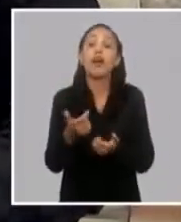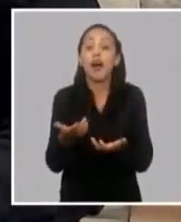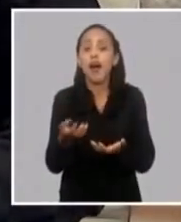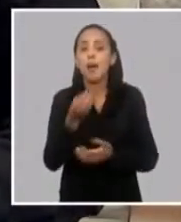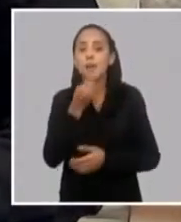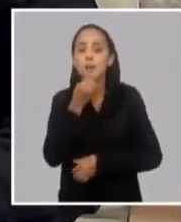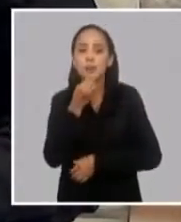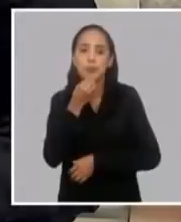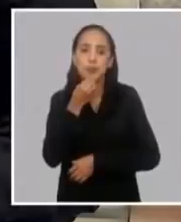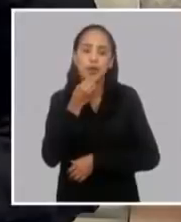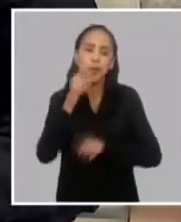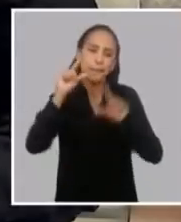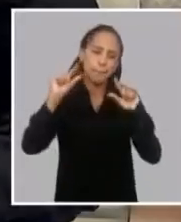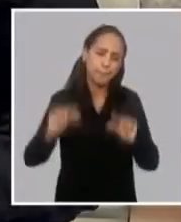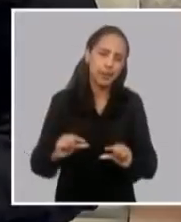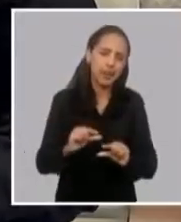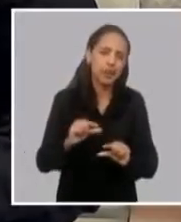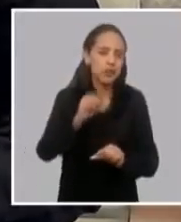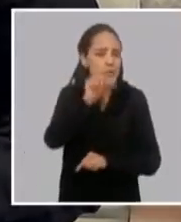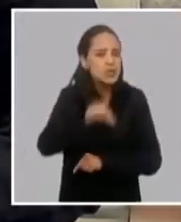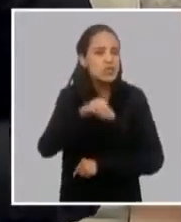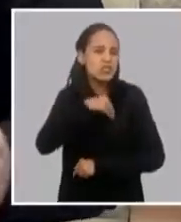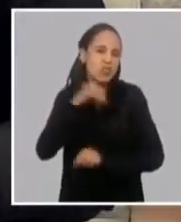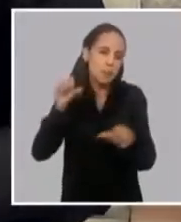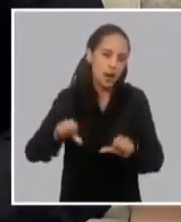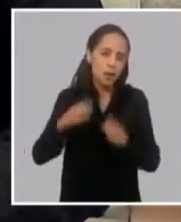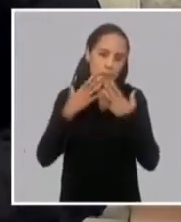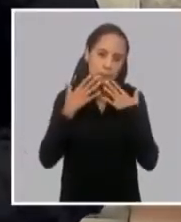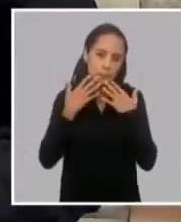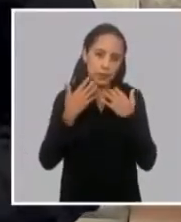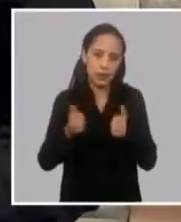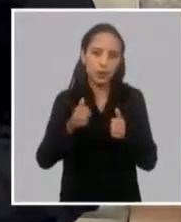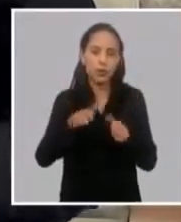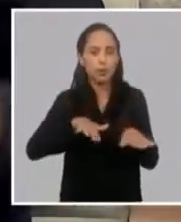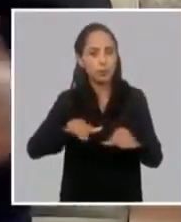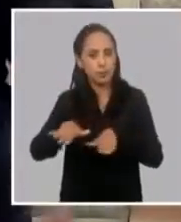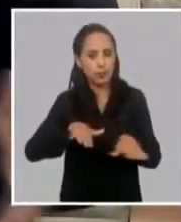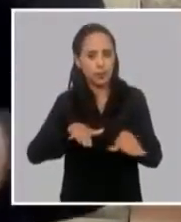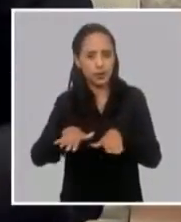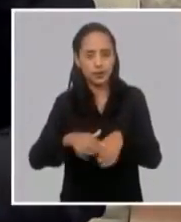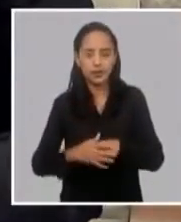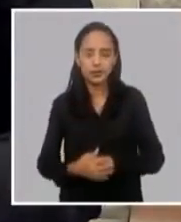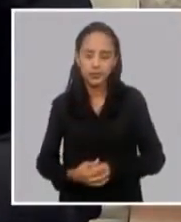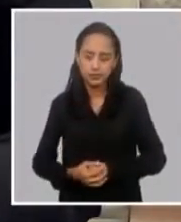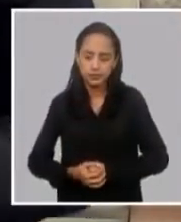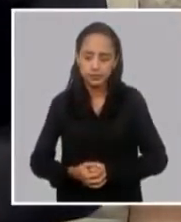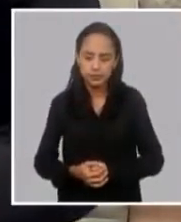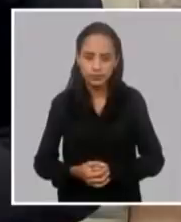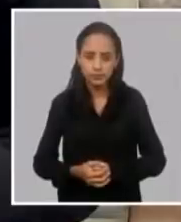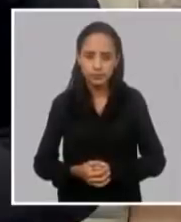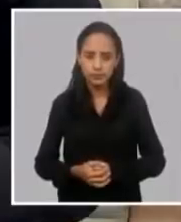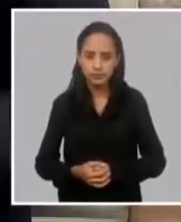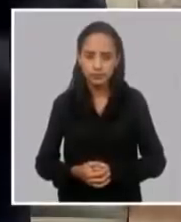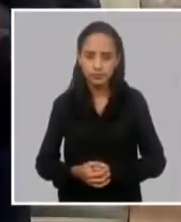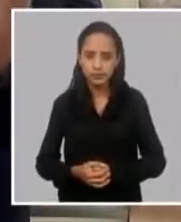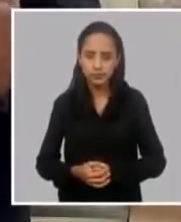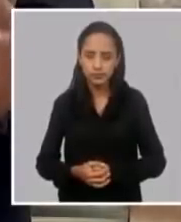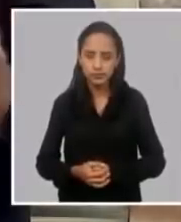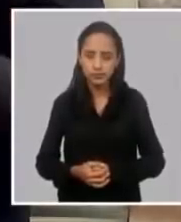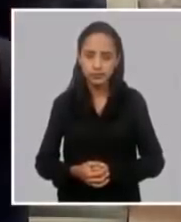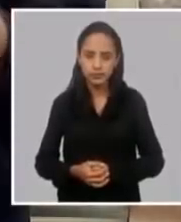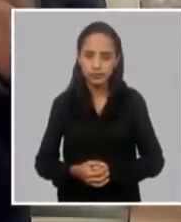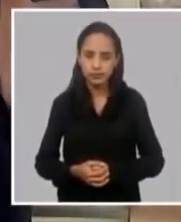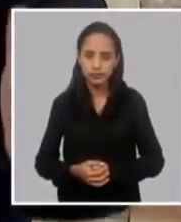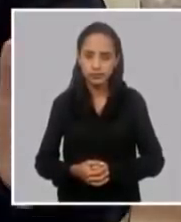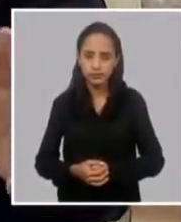para minimizar las afectaciones, el malestar que siempre causa esto. Aunque lo más